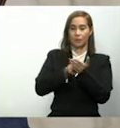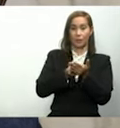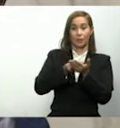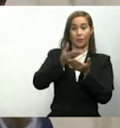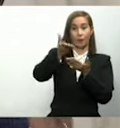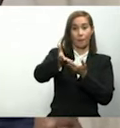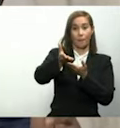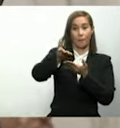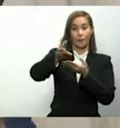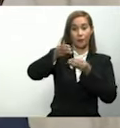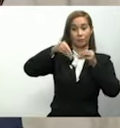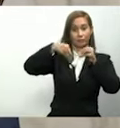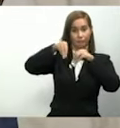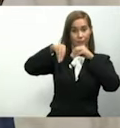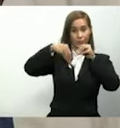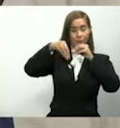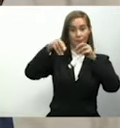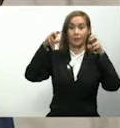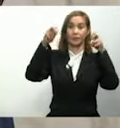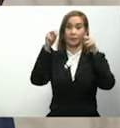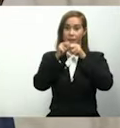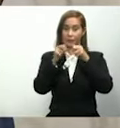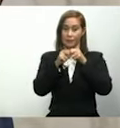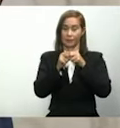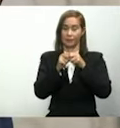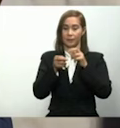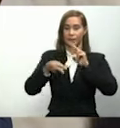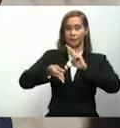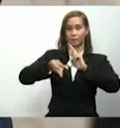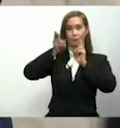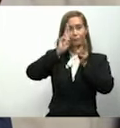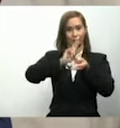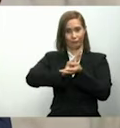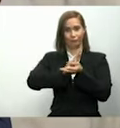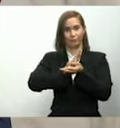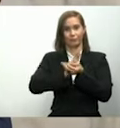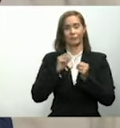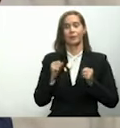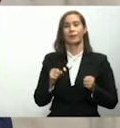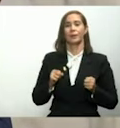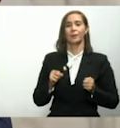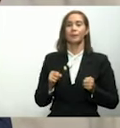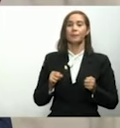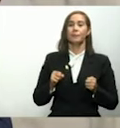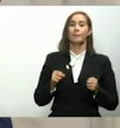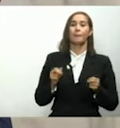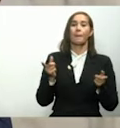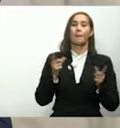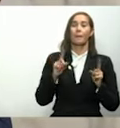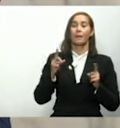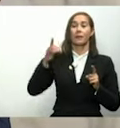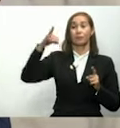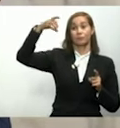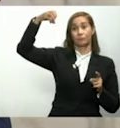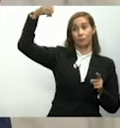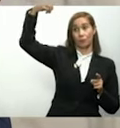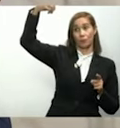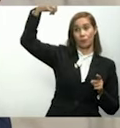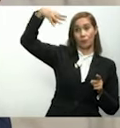con igual número de proyectos de energías renovables, básicamente solar y eólica.